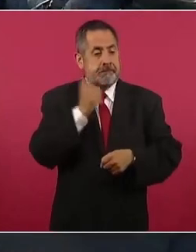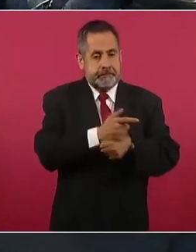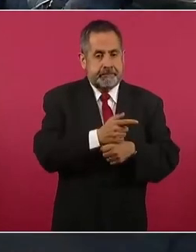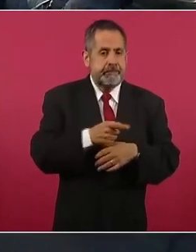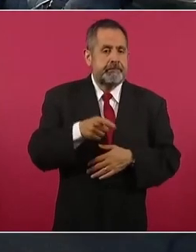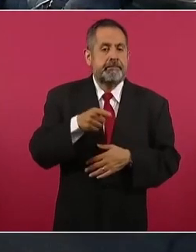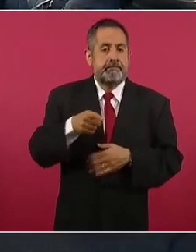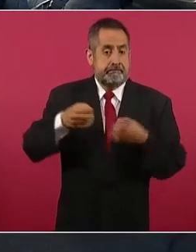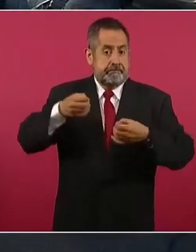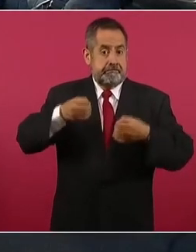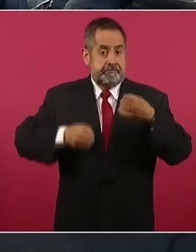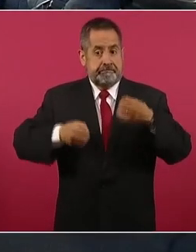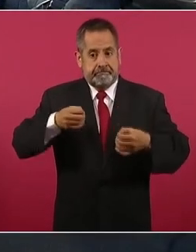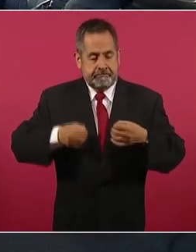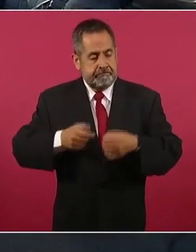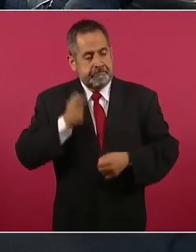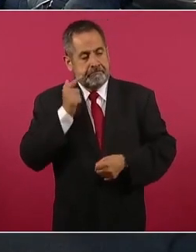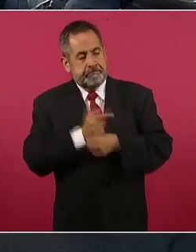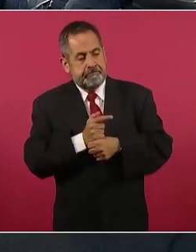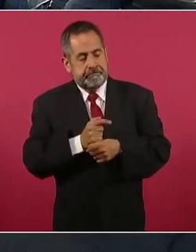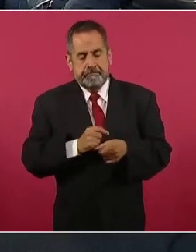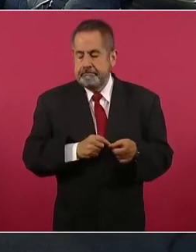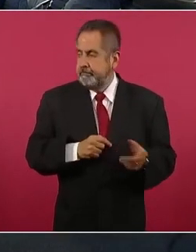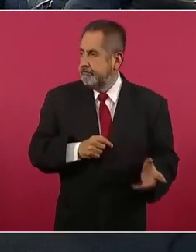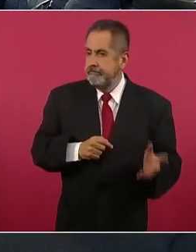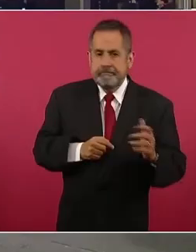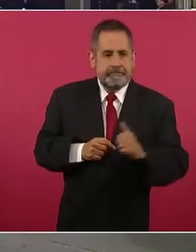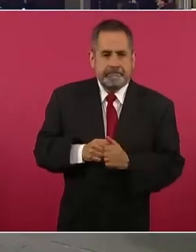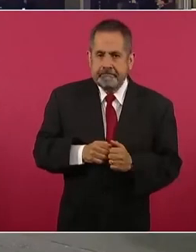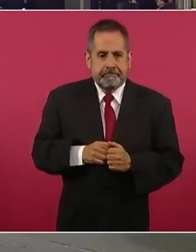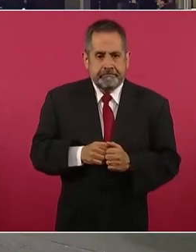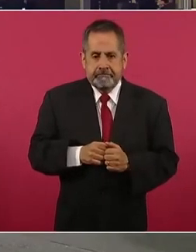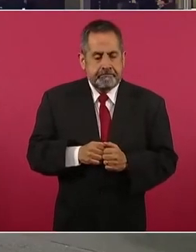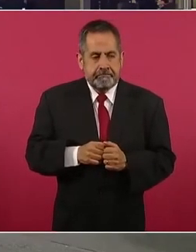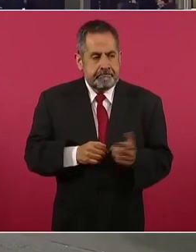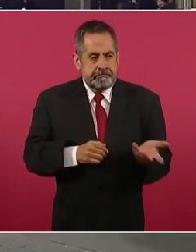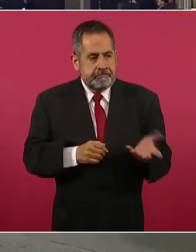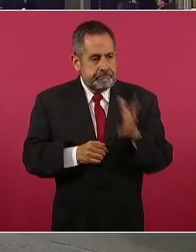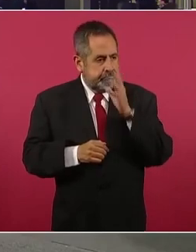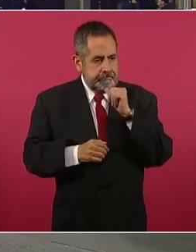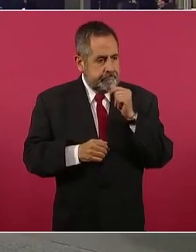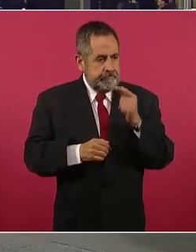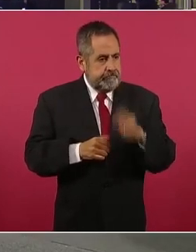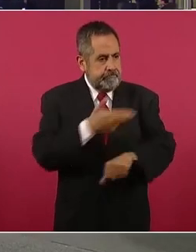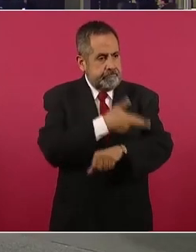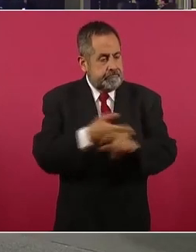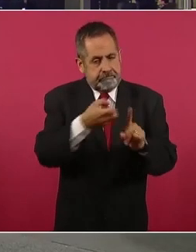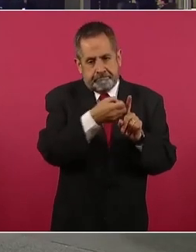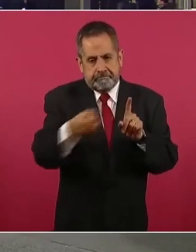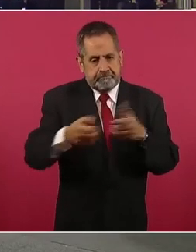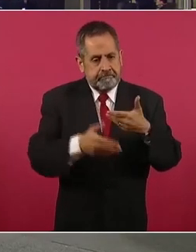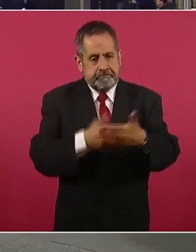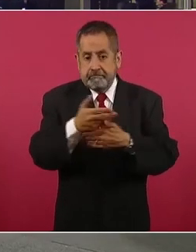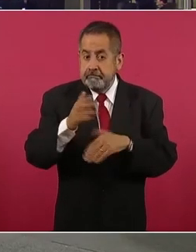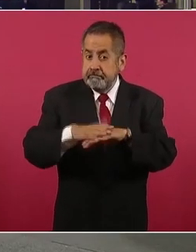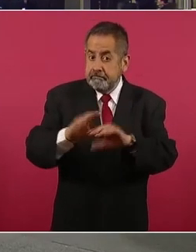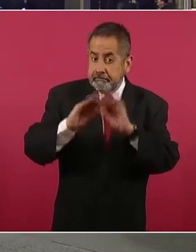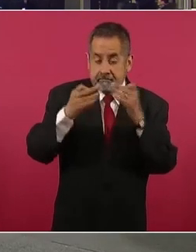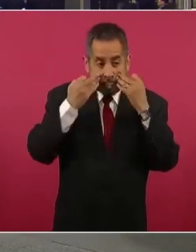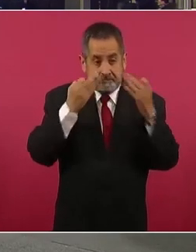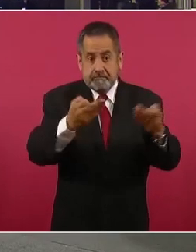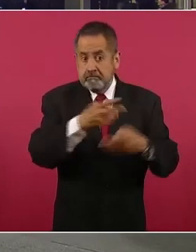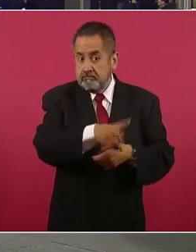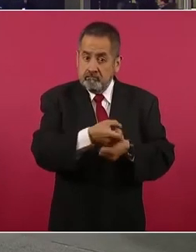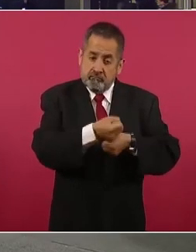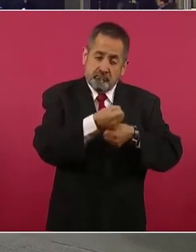que impartían justicia que no iban a poderlo procesar, porque se ve claramente que está